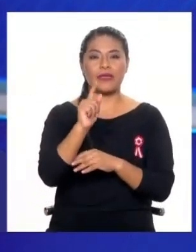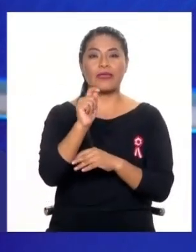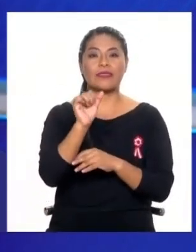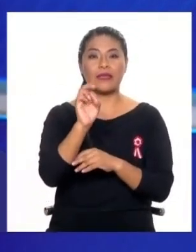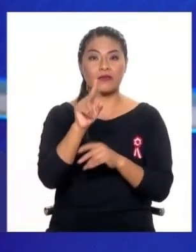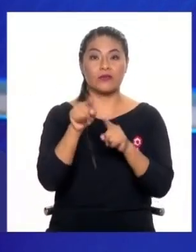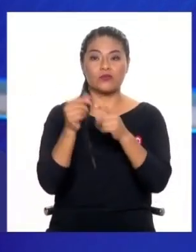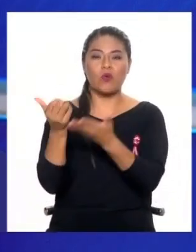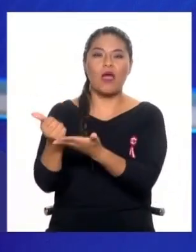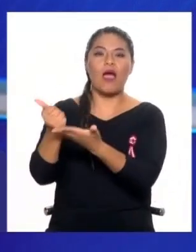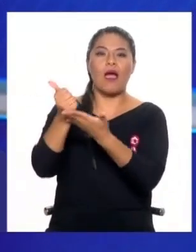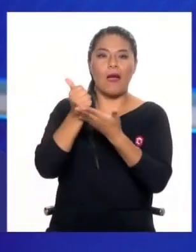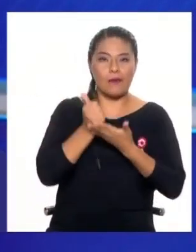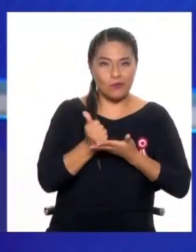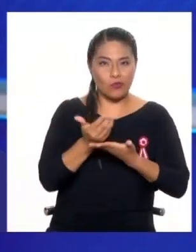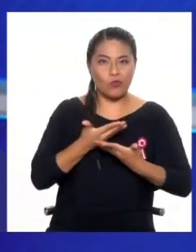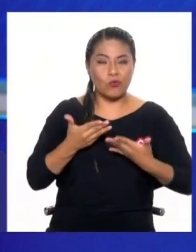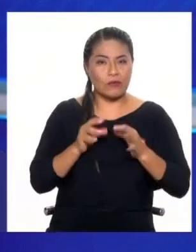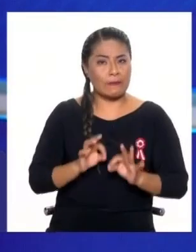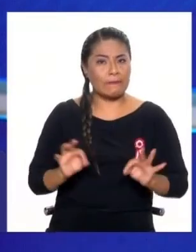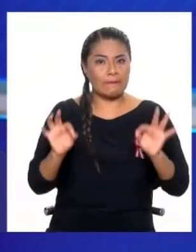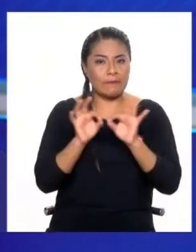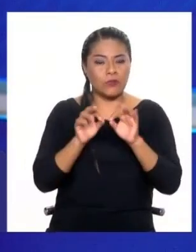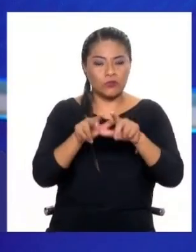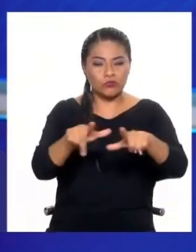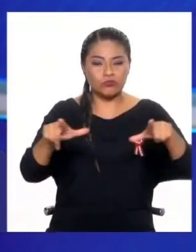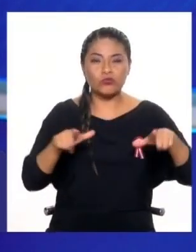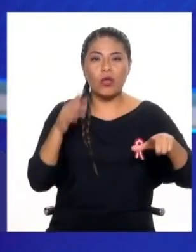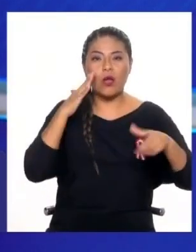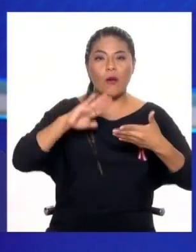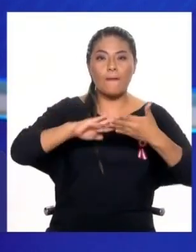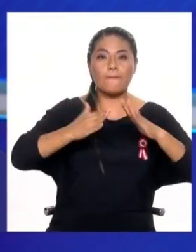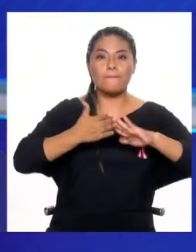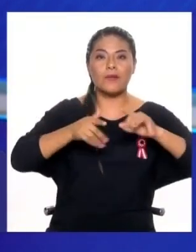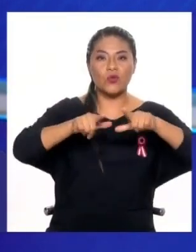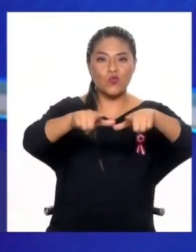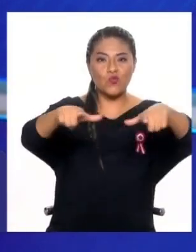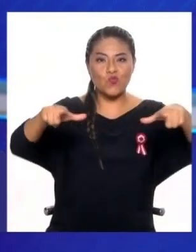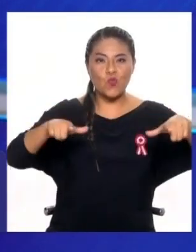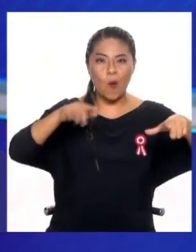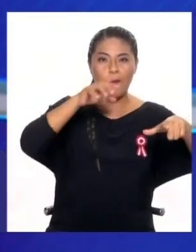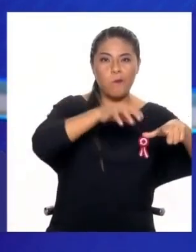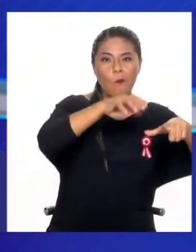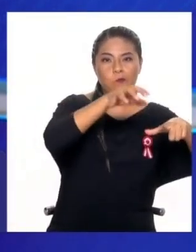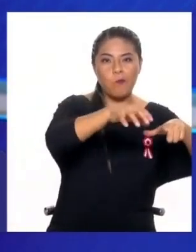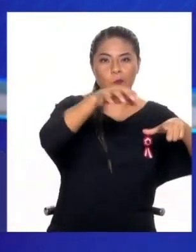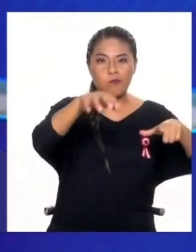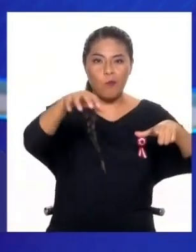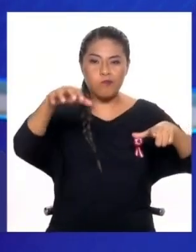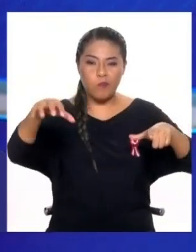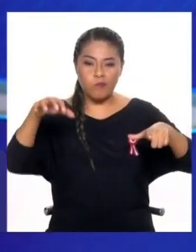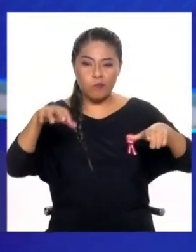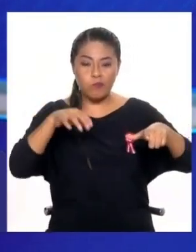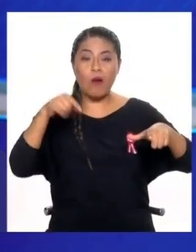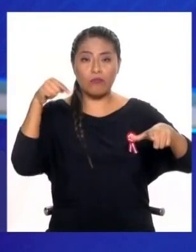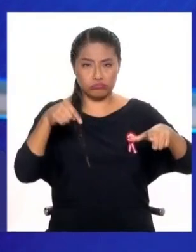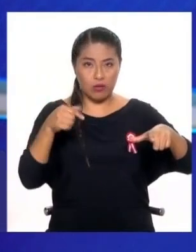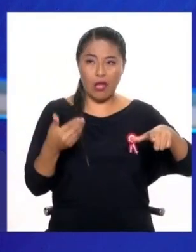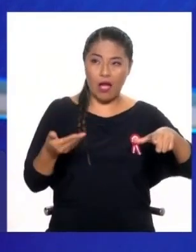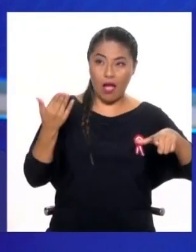instrumento muy valioso porque te cuenta cómo es tu ciudad. Y por eso es catastros ahora son además digitales,